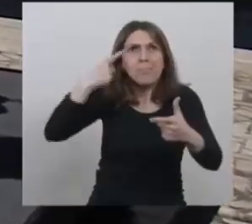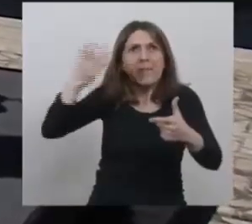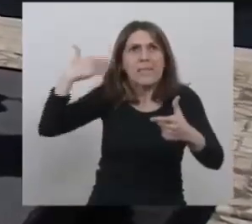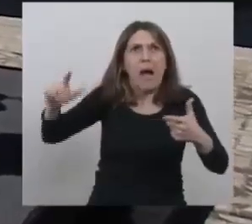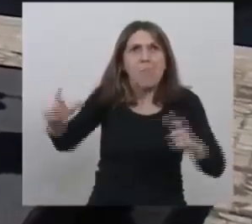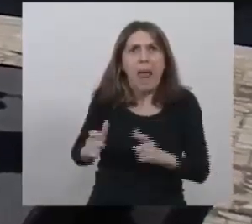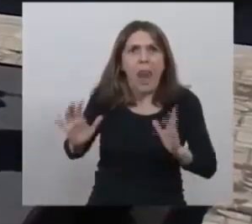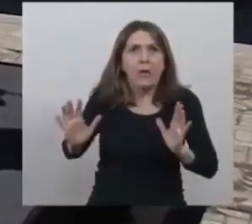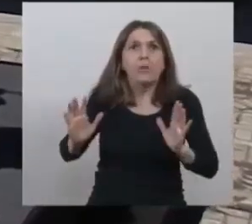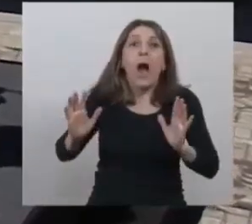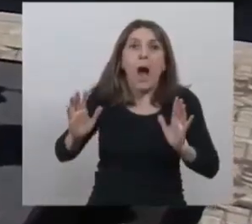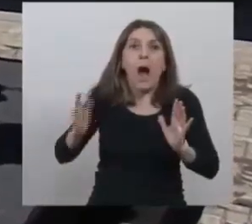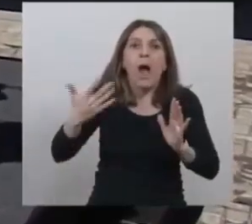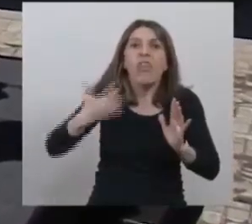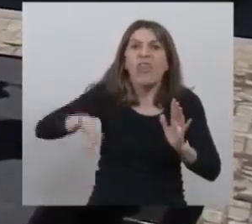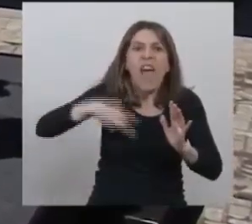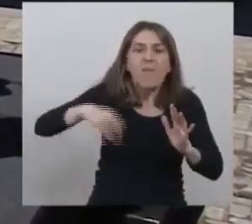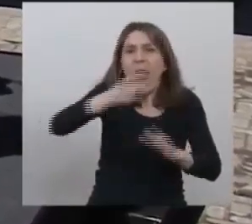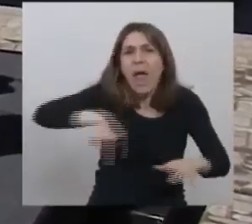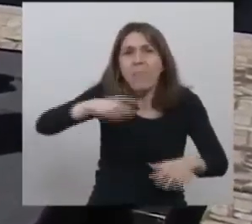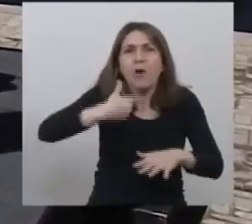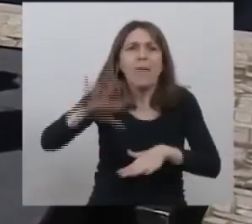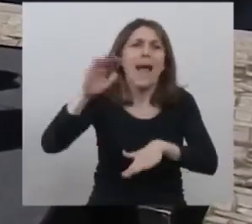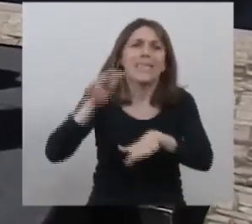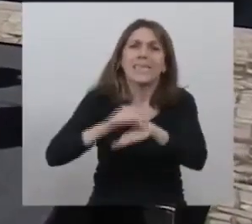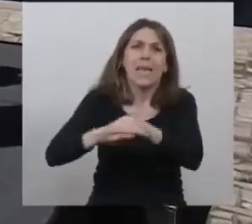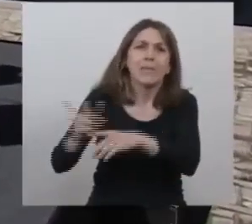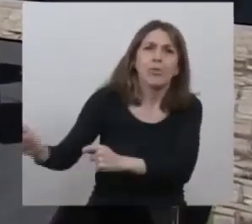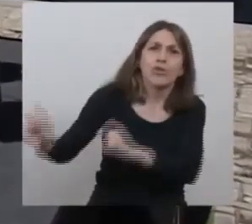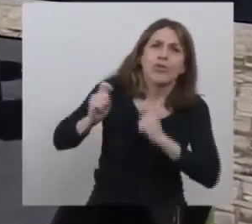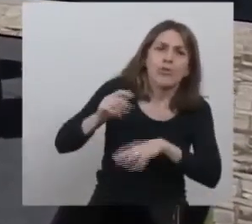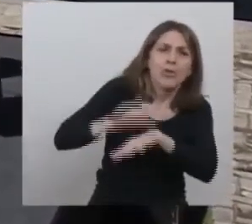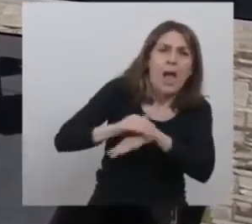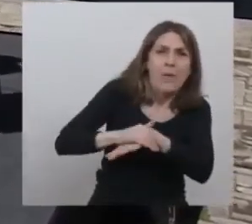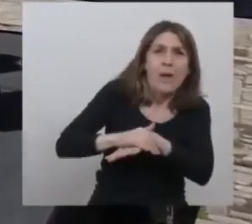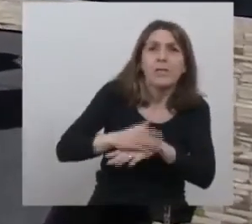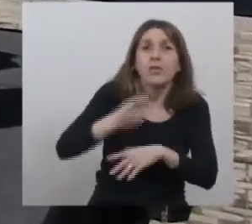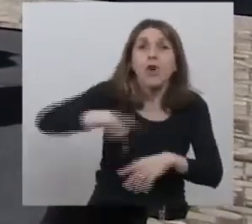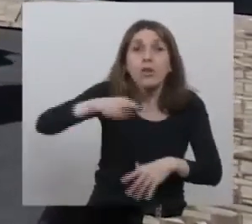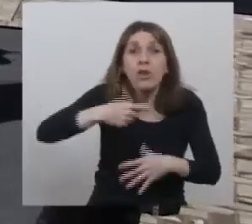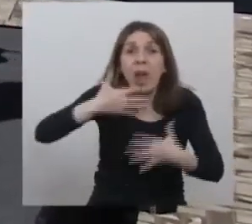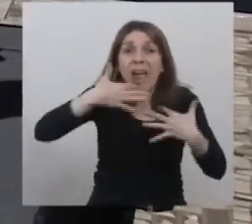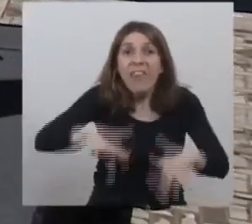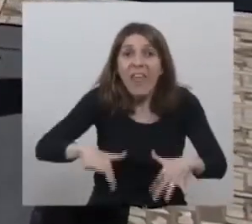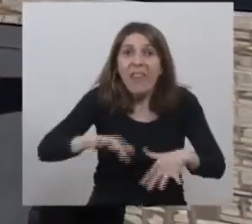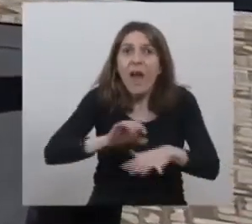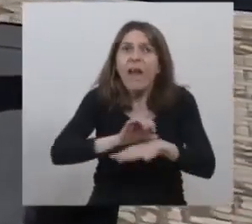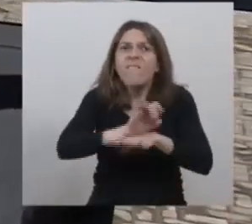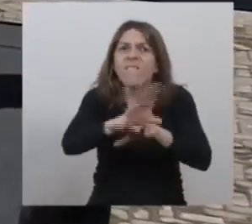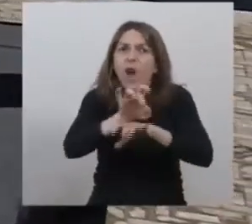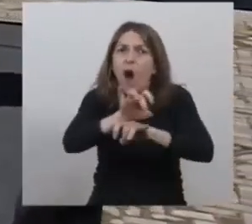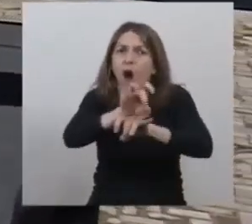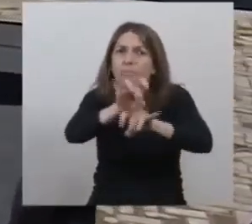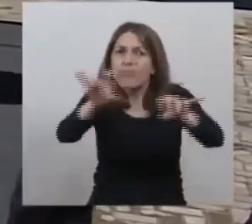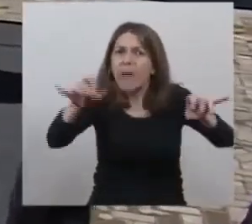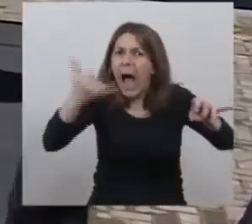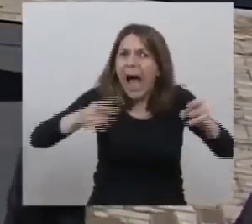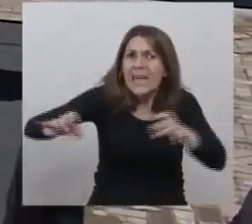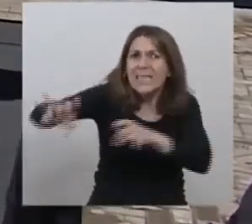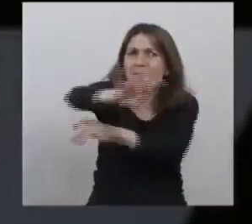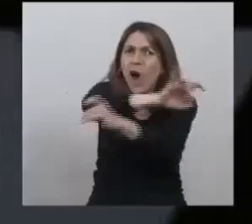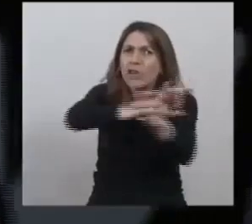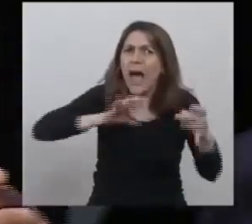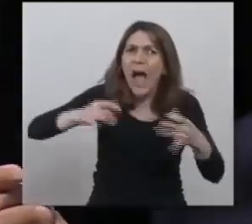hacer eso es obligarnos a ser más responsables entender que el virus todavía está circulando entre nosotros